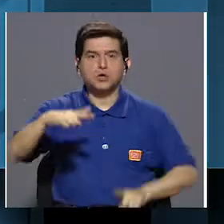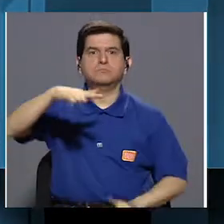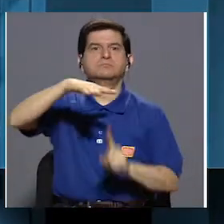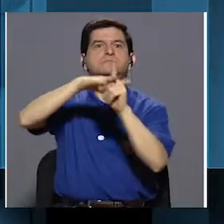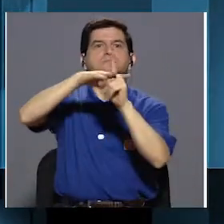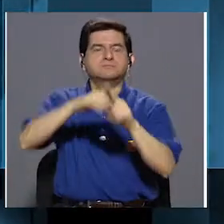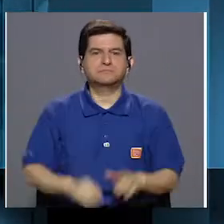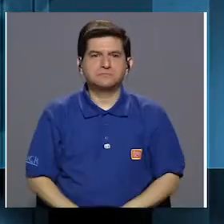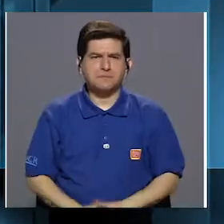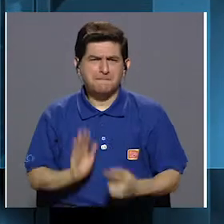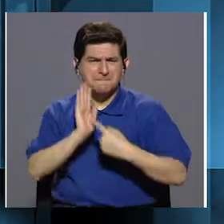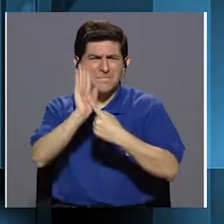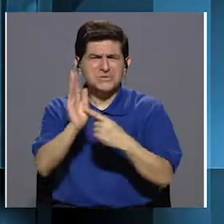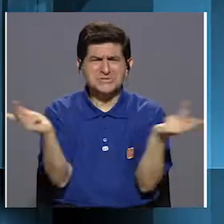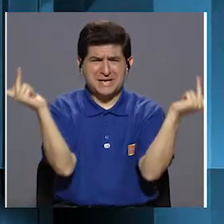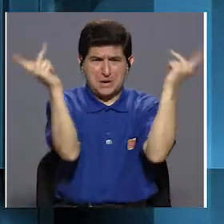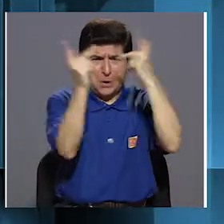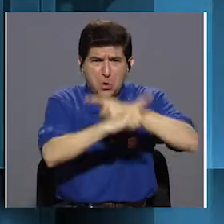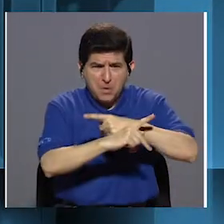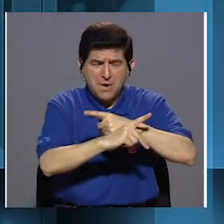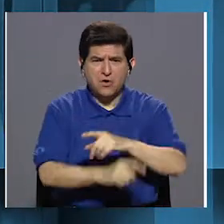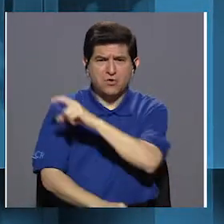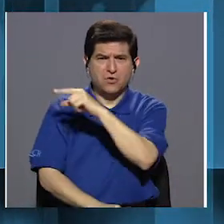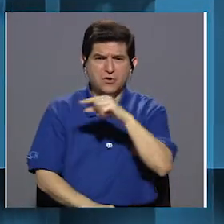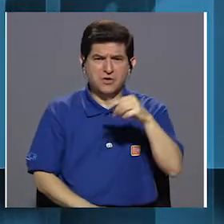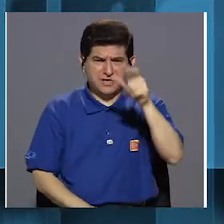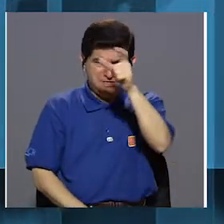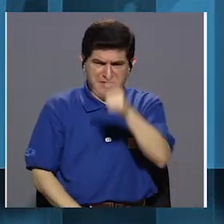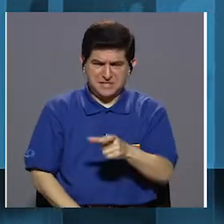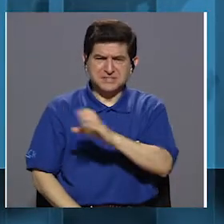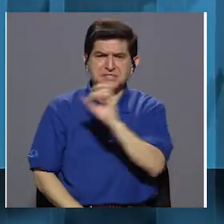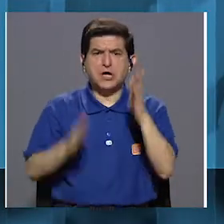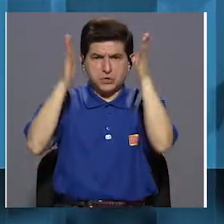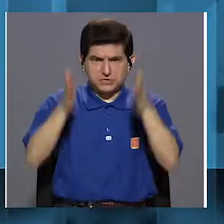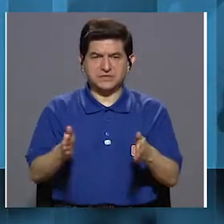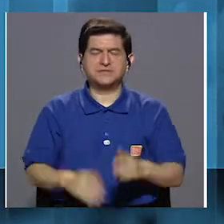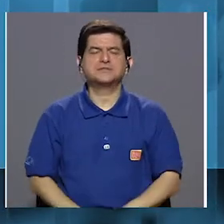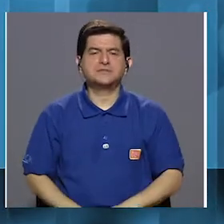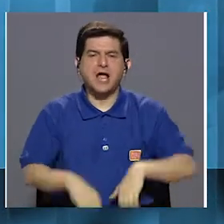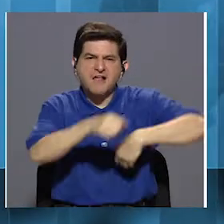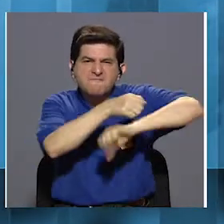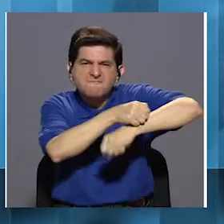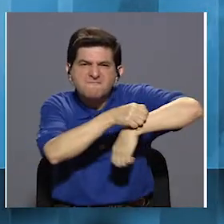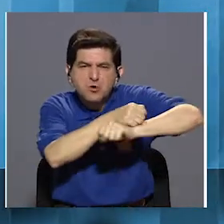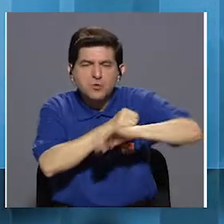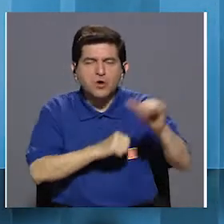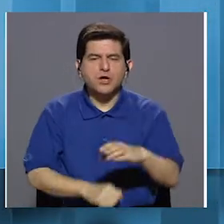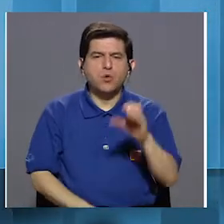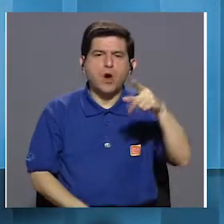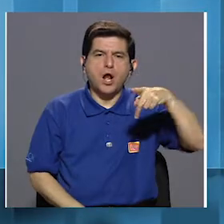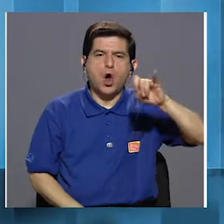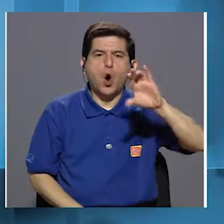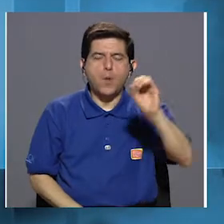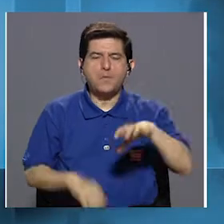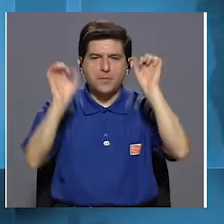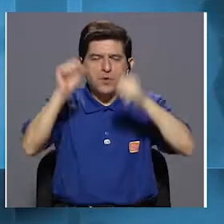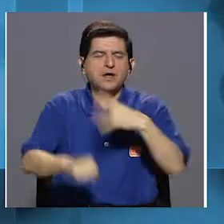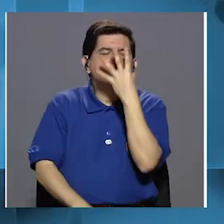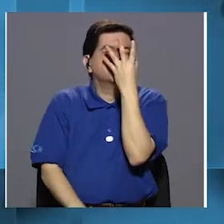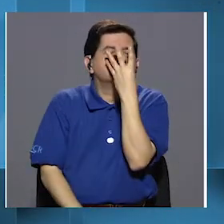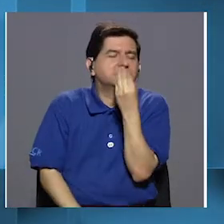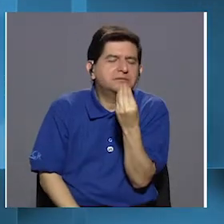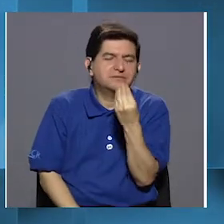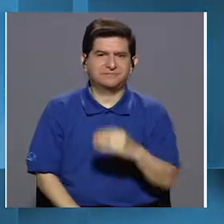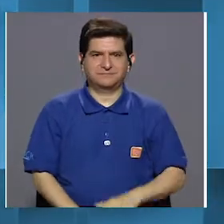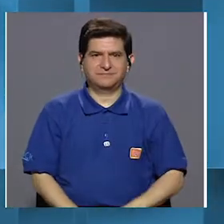para sacar lo peor del ser costarricense. El fútbol, como el opio, es capaz de anestesiarnos.